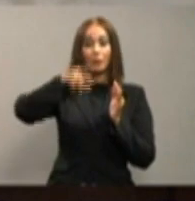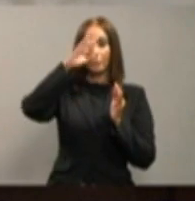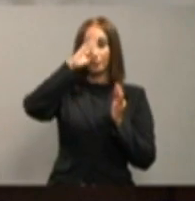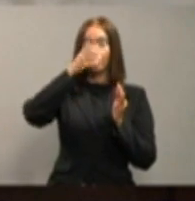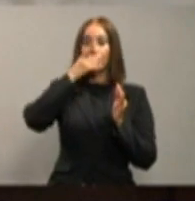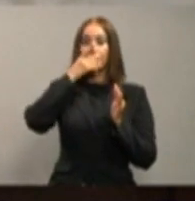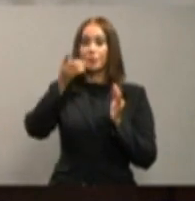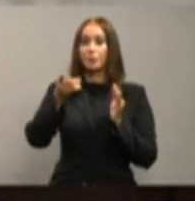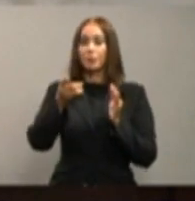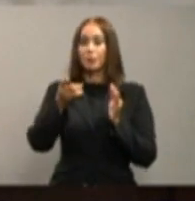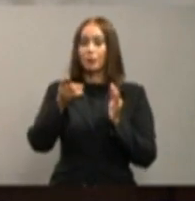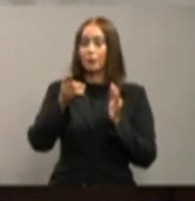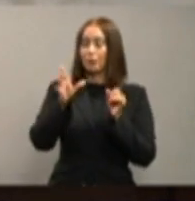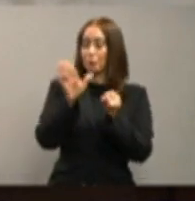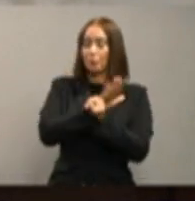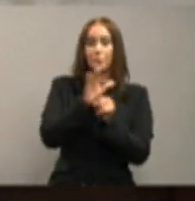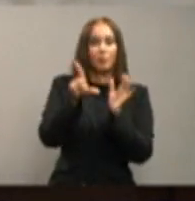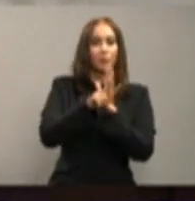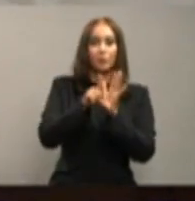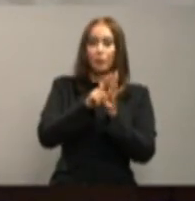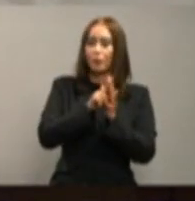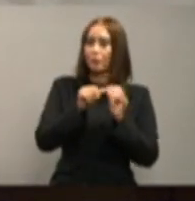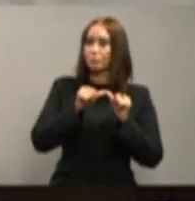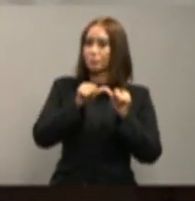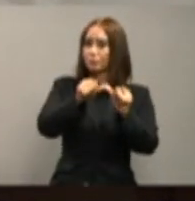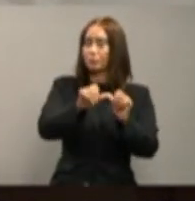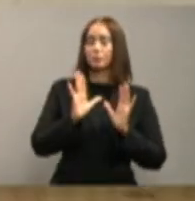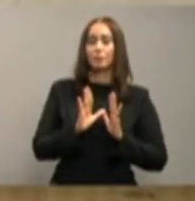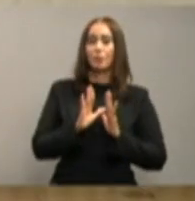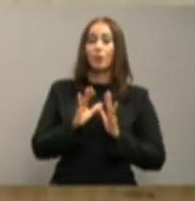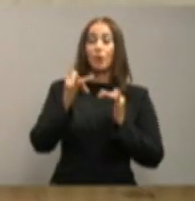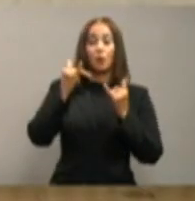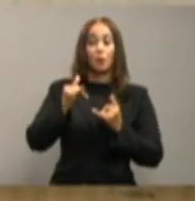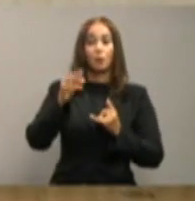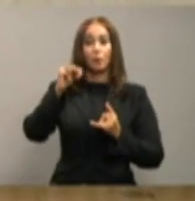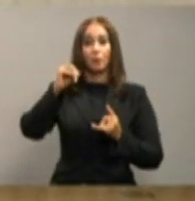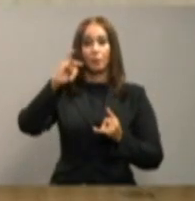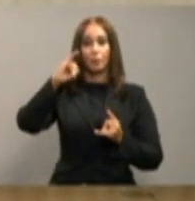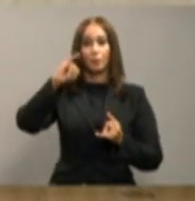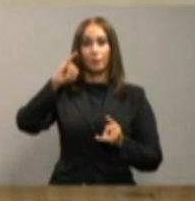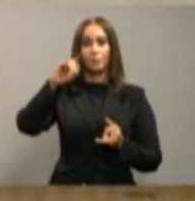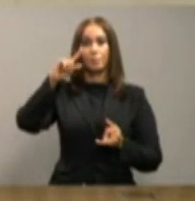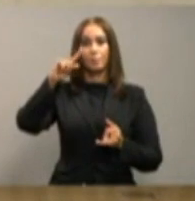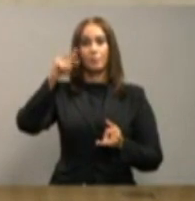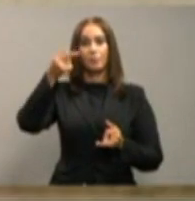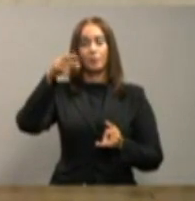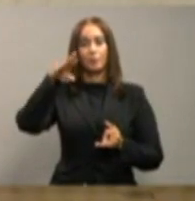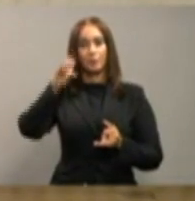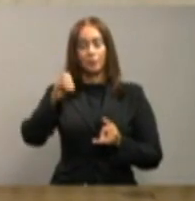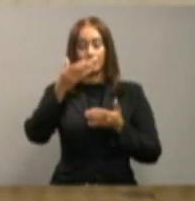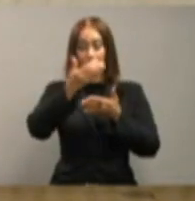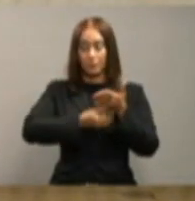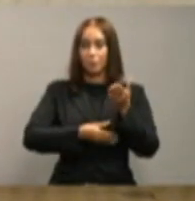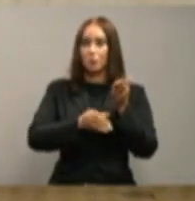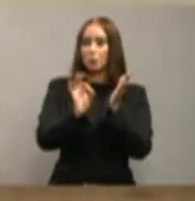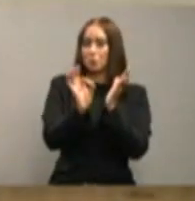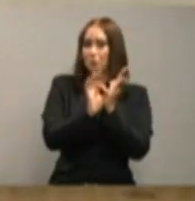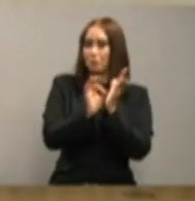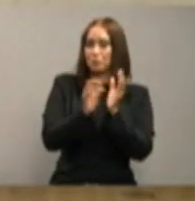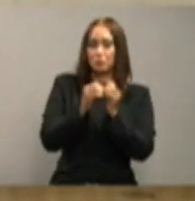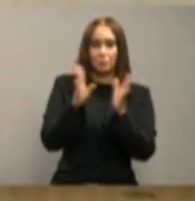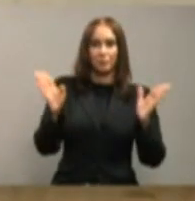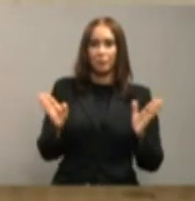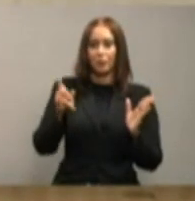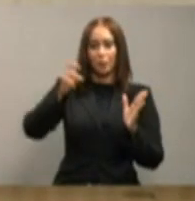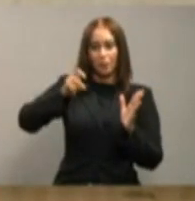se resuelven cumpliendo la ley, porque lo que doña Milagros ha leído hoy es parte de la ley de función pública, que lo que tenemos